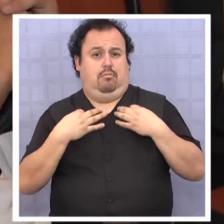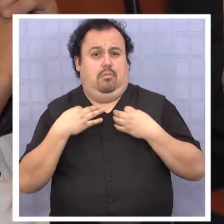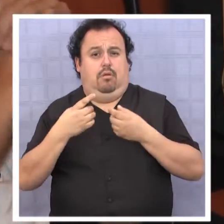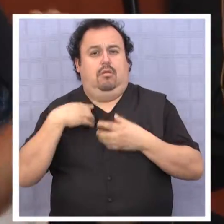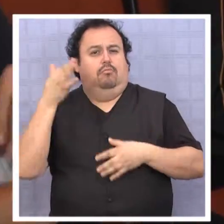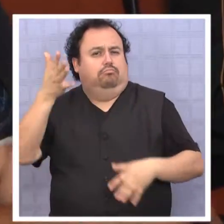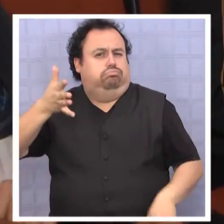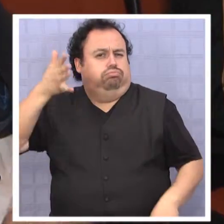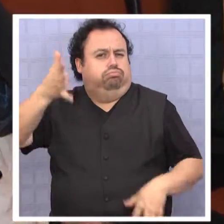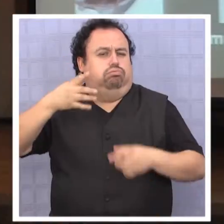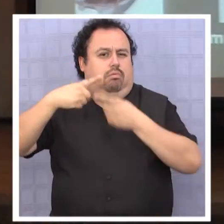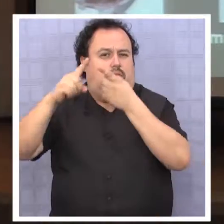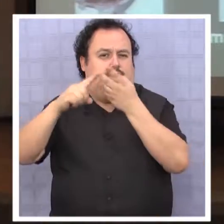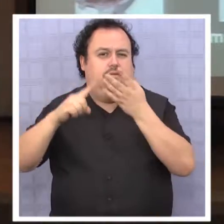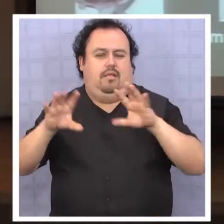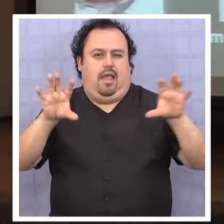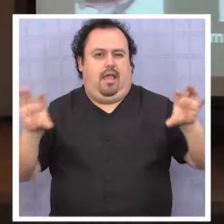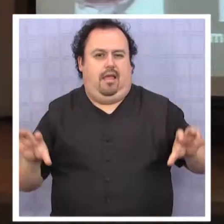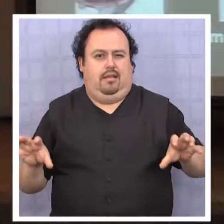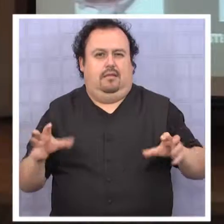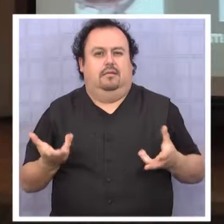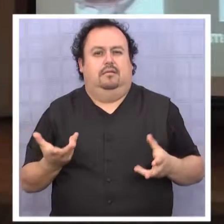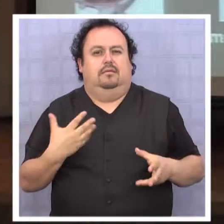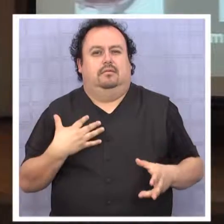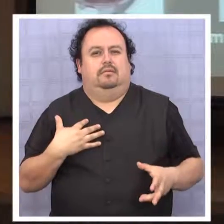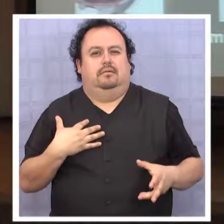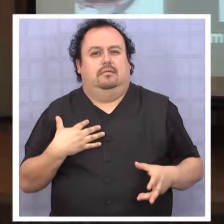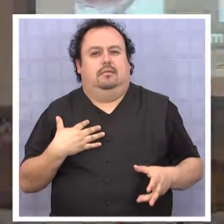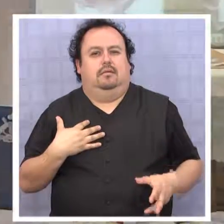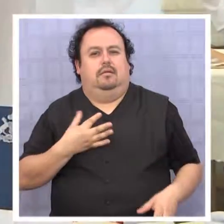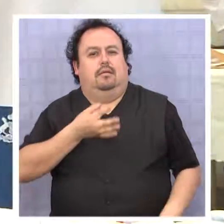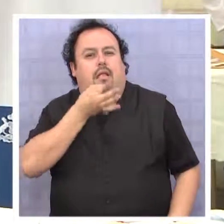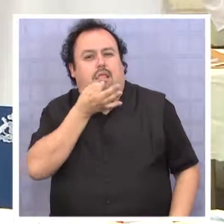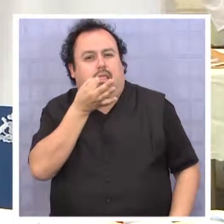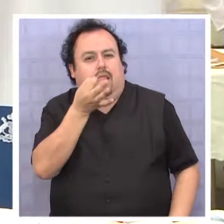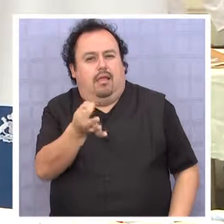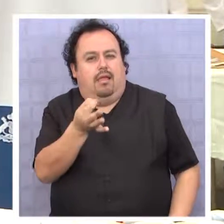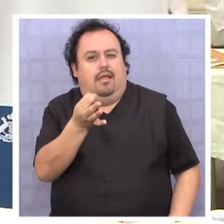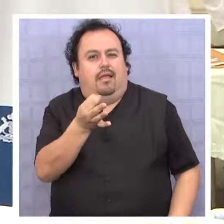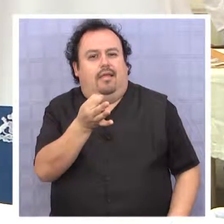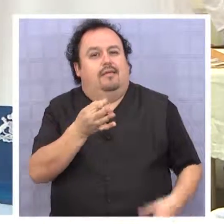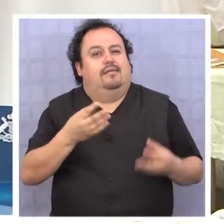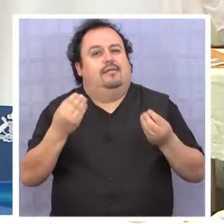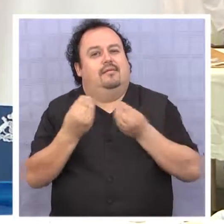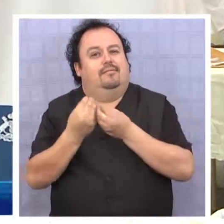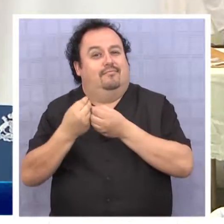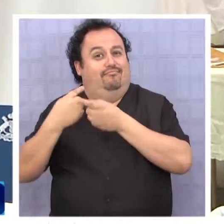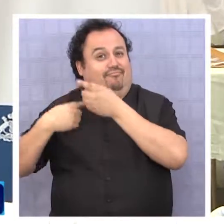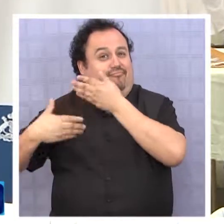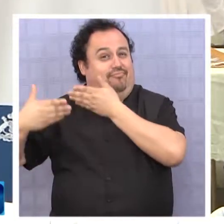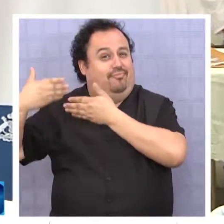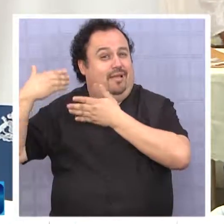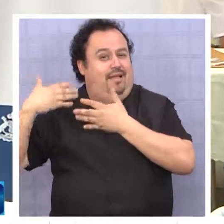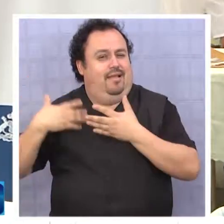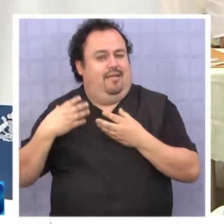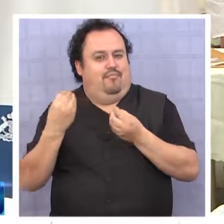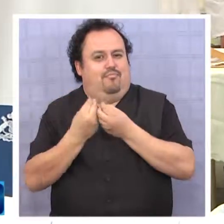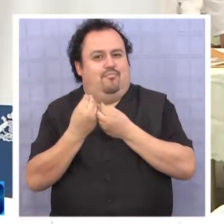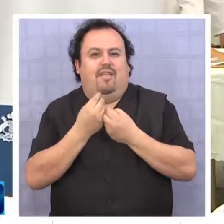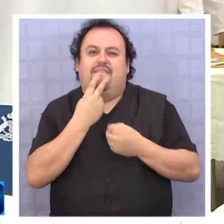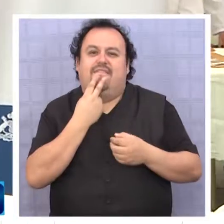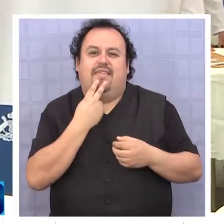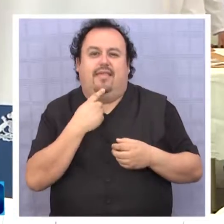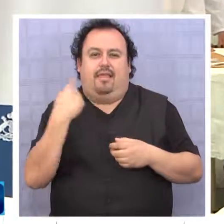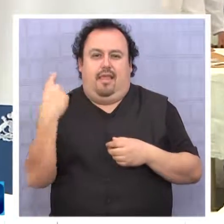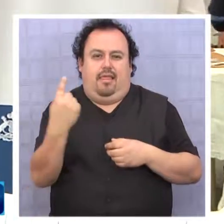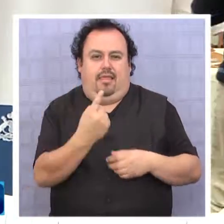otros muchos ámbitos. Les traté de dar lo heroico que ha sido el pasado a través de la vida de